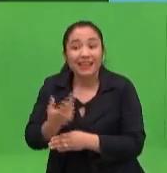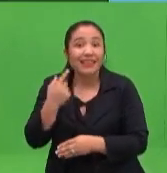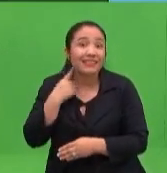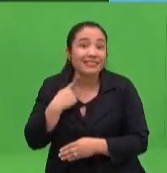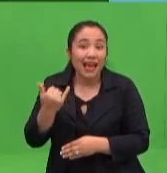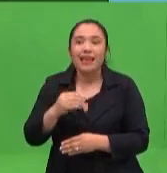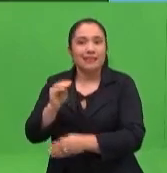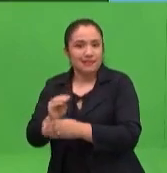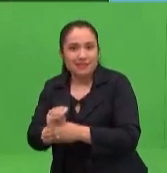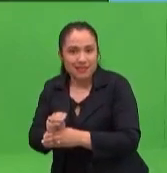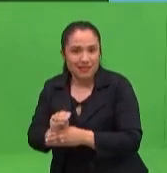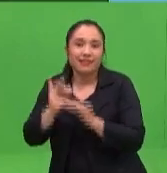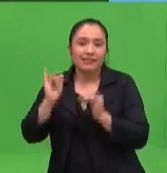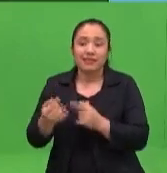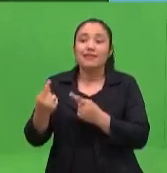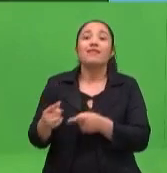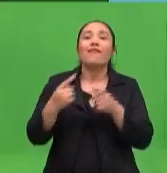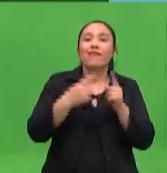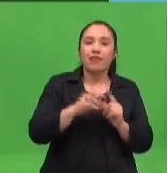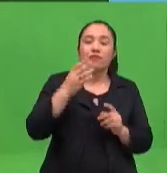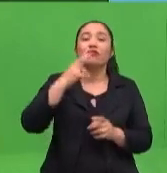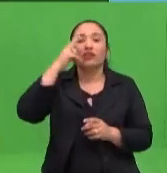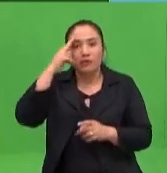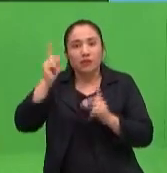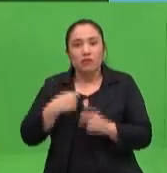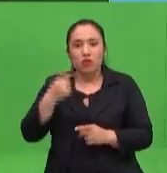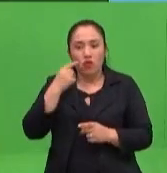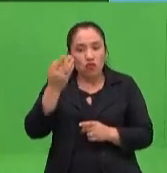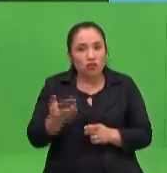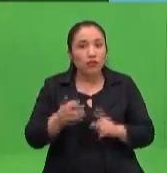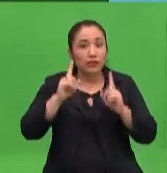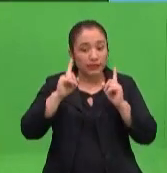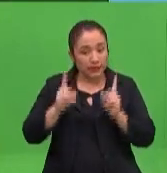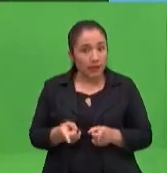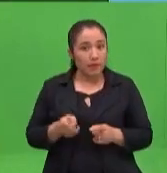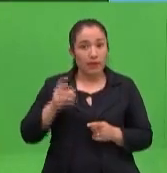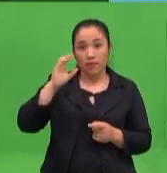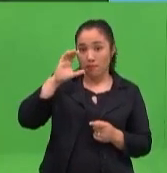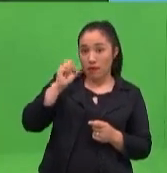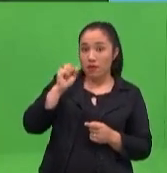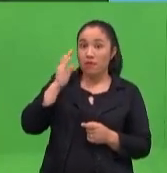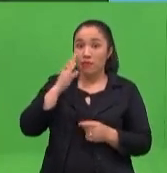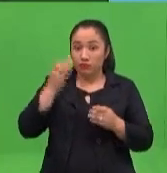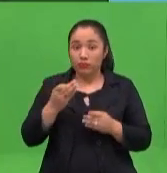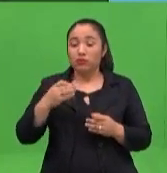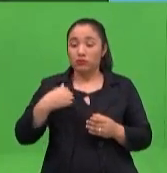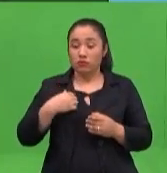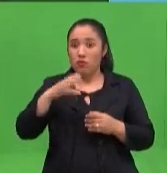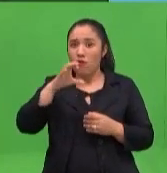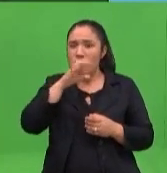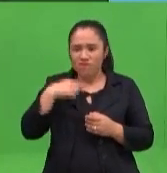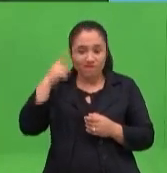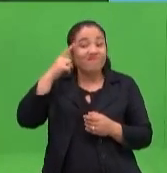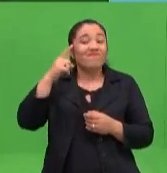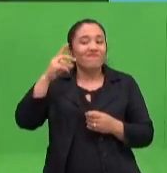capacidad de atención en otro momento del día. Entonces yo, mamá o papá, tengo que ser lo suficientemente hábil para darme cuenta,